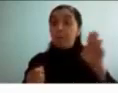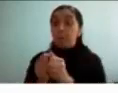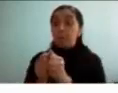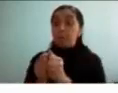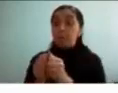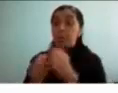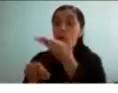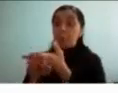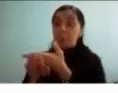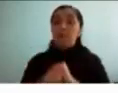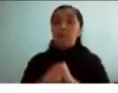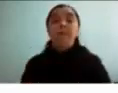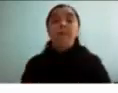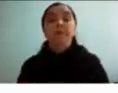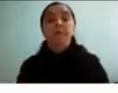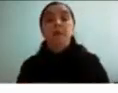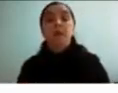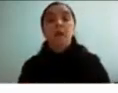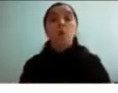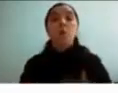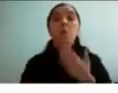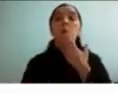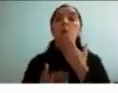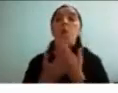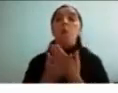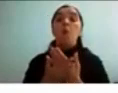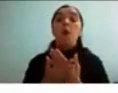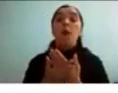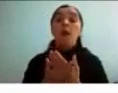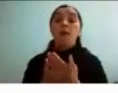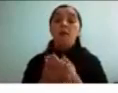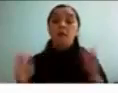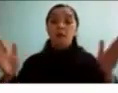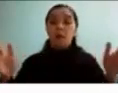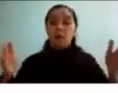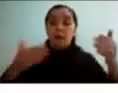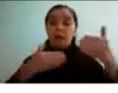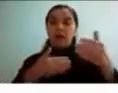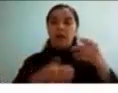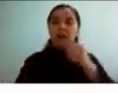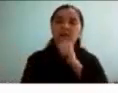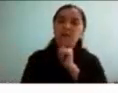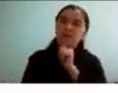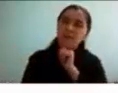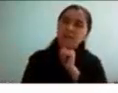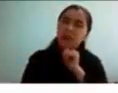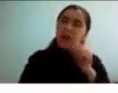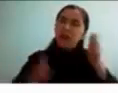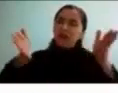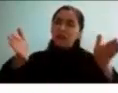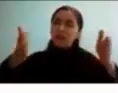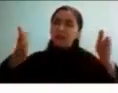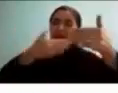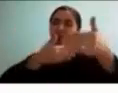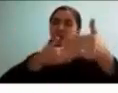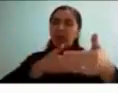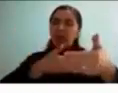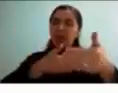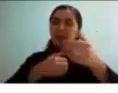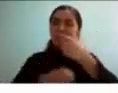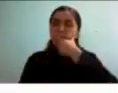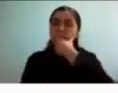cuando llegué al departamento y vi las cajas me di cuenta que faltaban cajas y había dejado las cajas